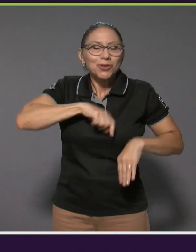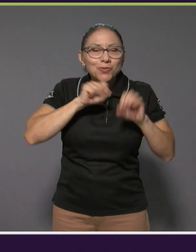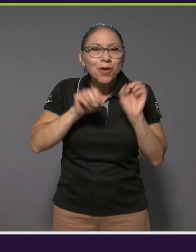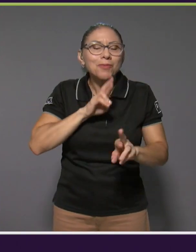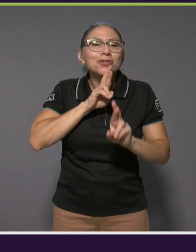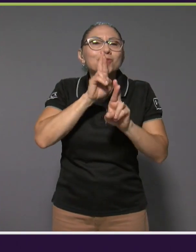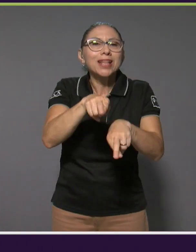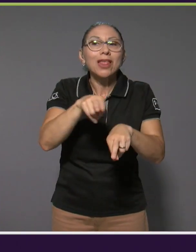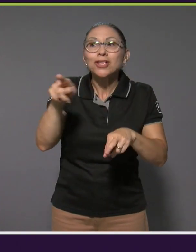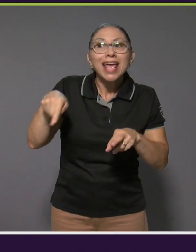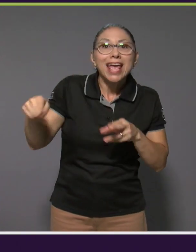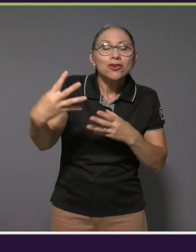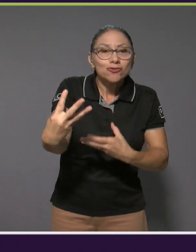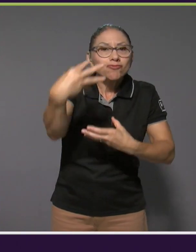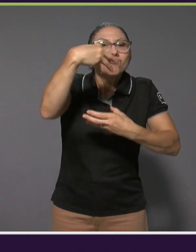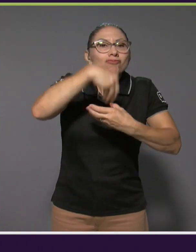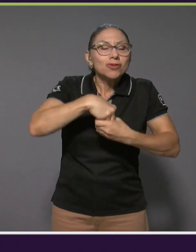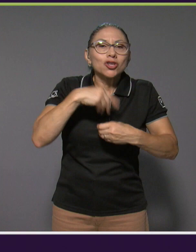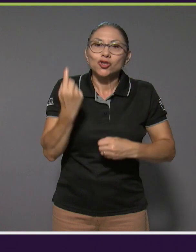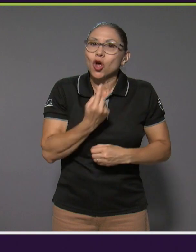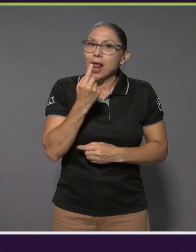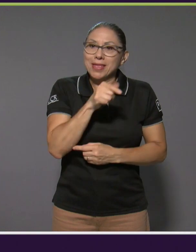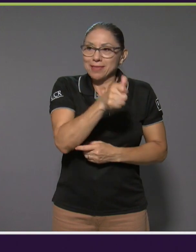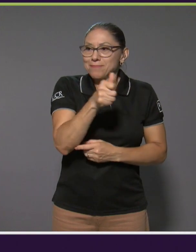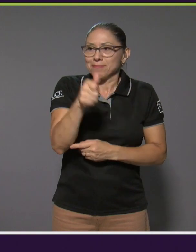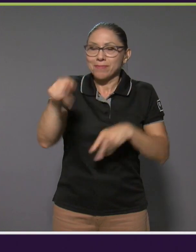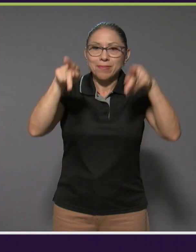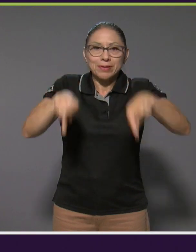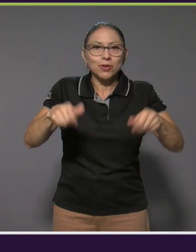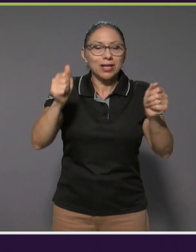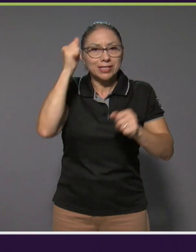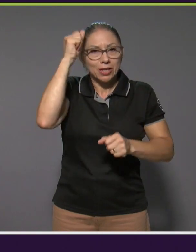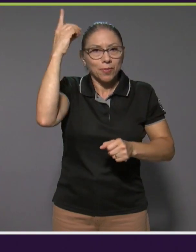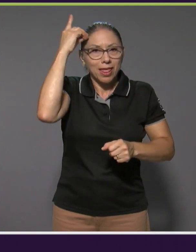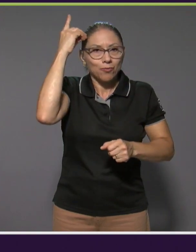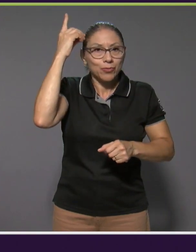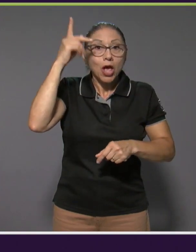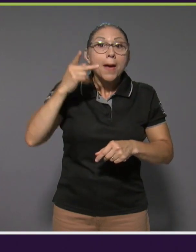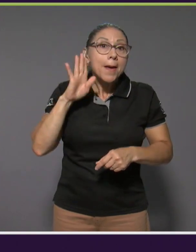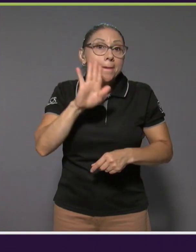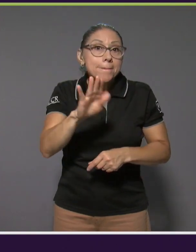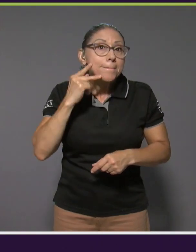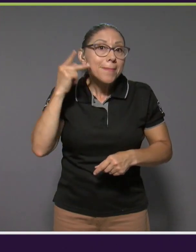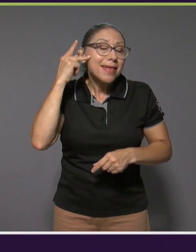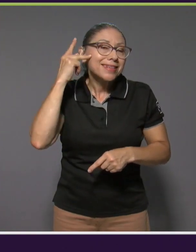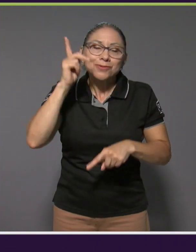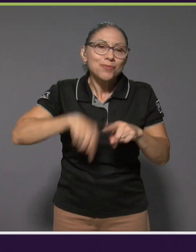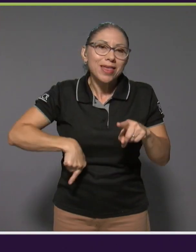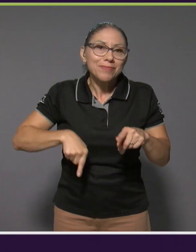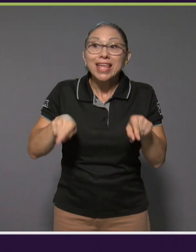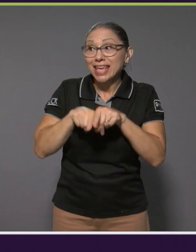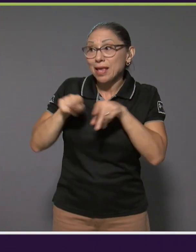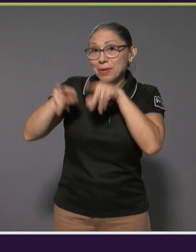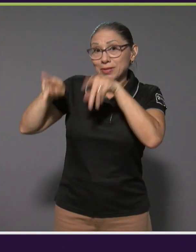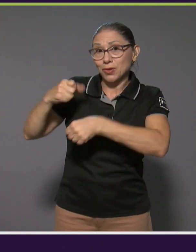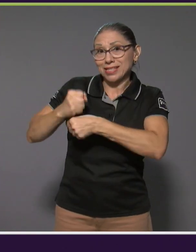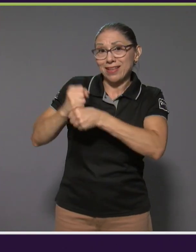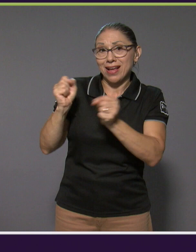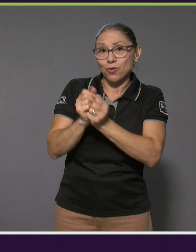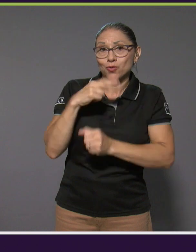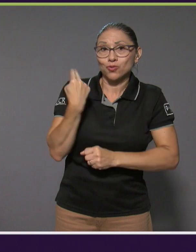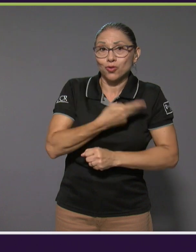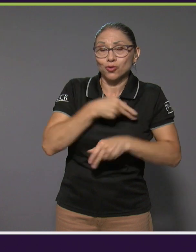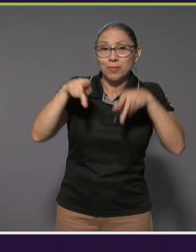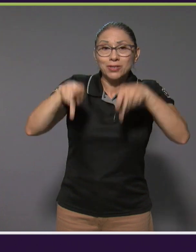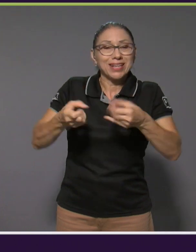la inmersión es sólo para personas con síndrome de Down. No pueden ir los padres y está bien el staff, que son personas sin discapacidad que están